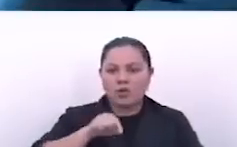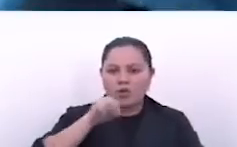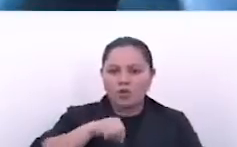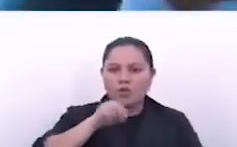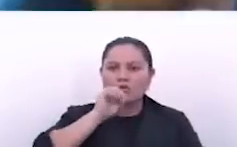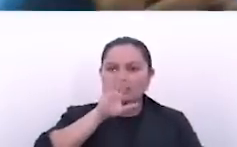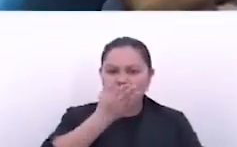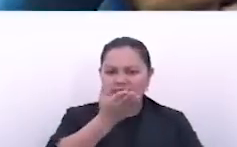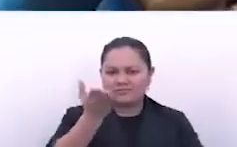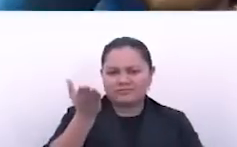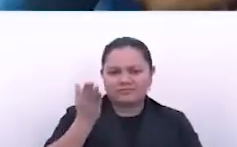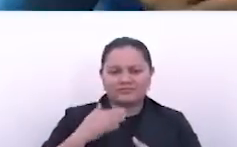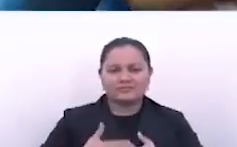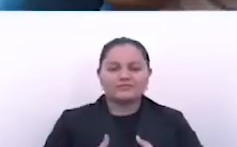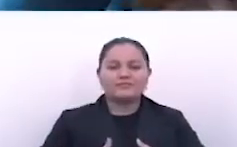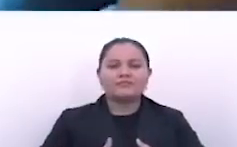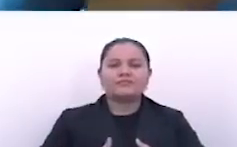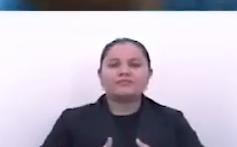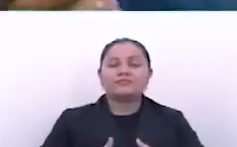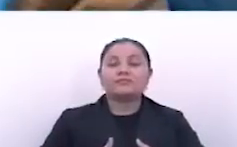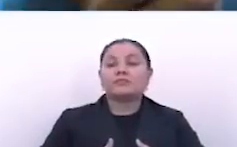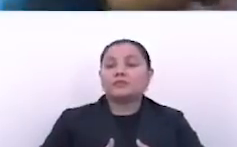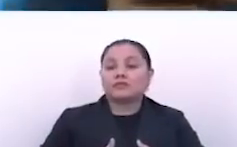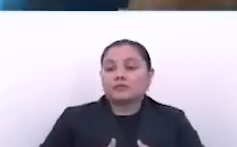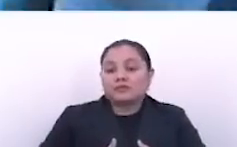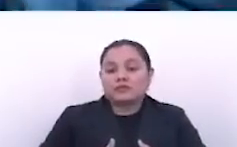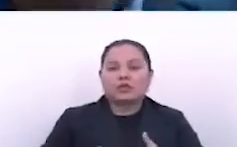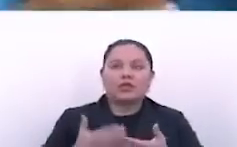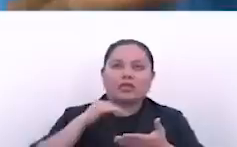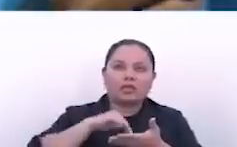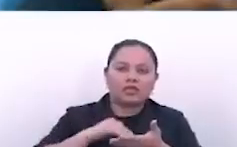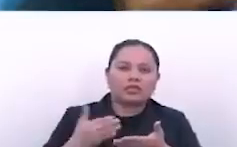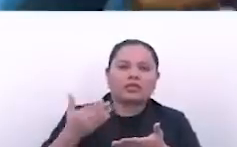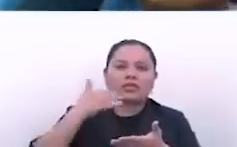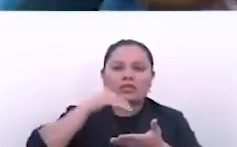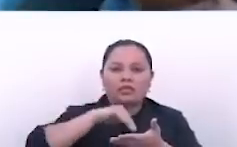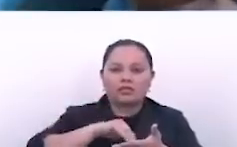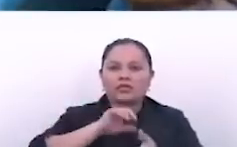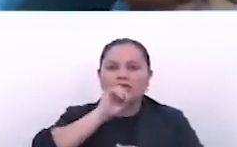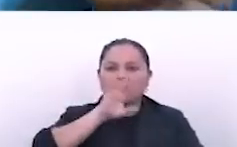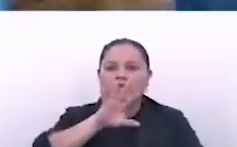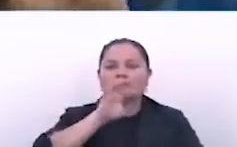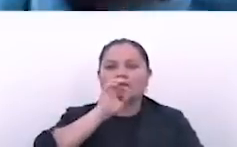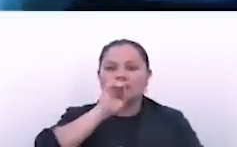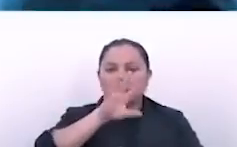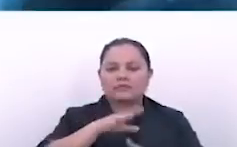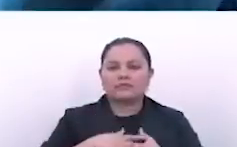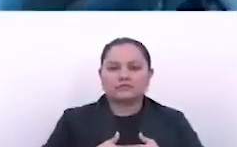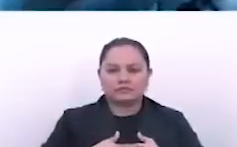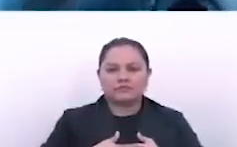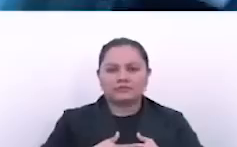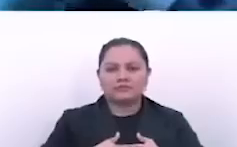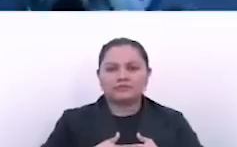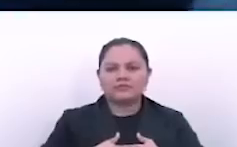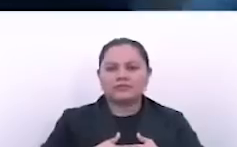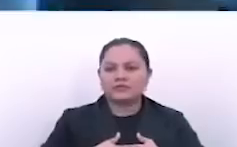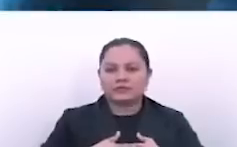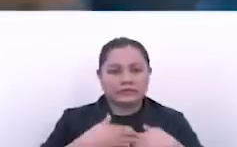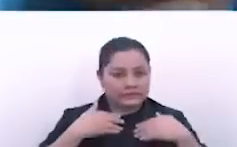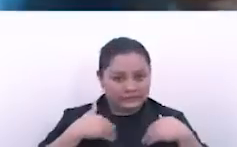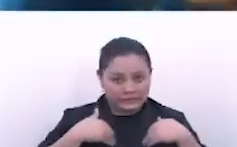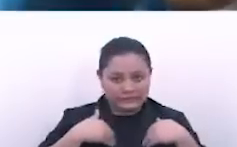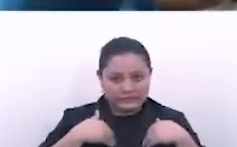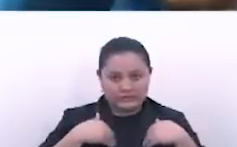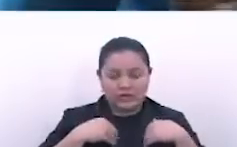la culpa la tienen ustedes. Aunque dicen que no lo repitamos, que no lo digamos. Ni tuvo la fórmula ARENA, ni tuvo la